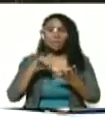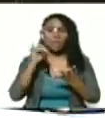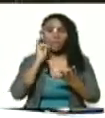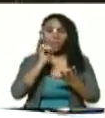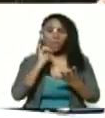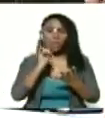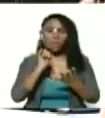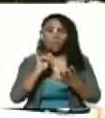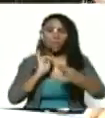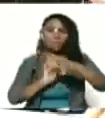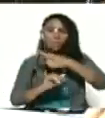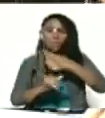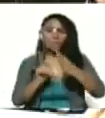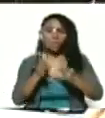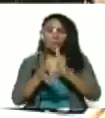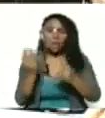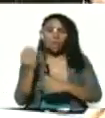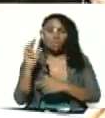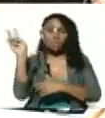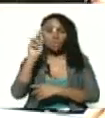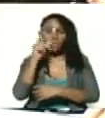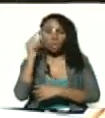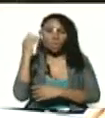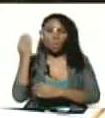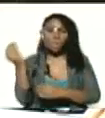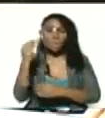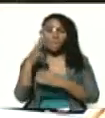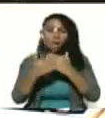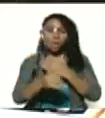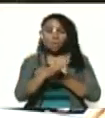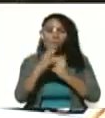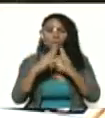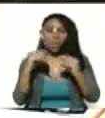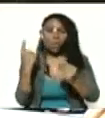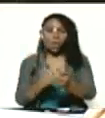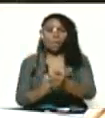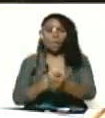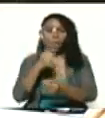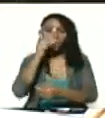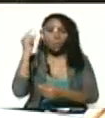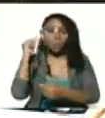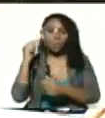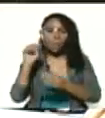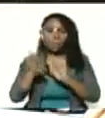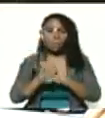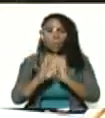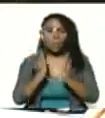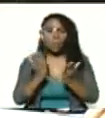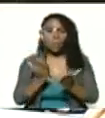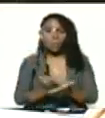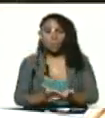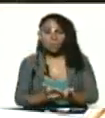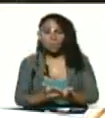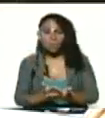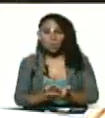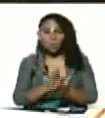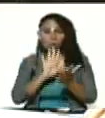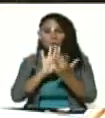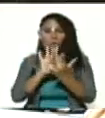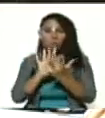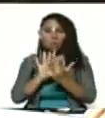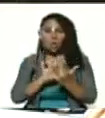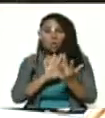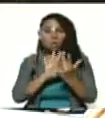todos los venezolanos y más allá todos nuestros hermanos y hermanas que en el mundo se conectan